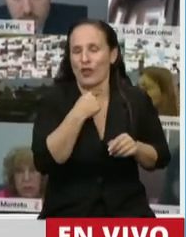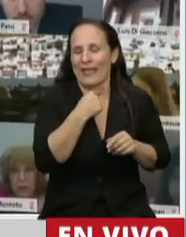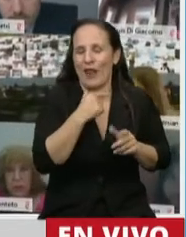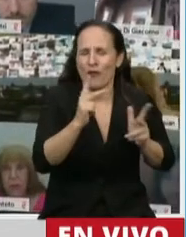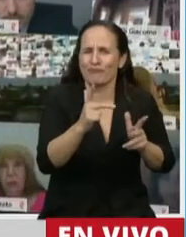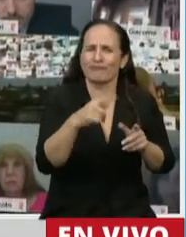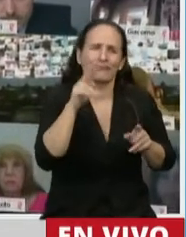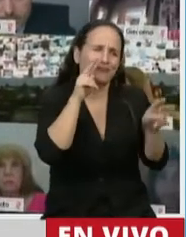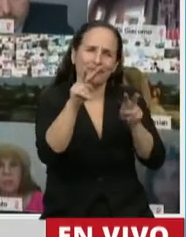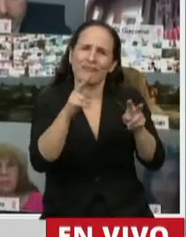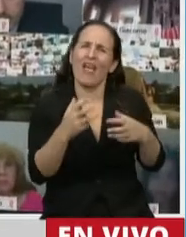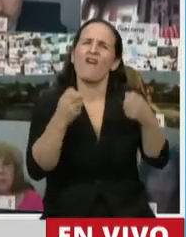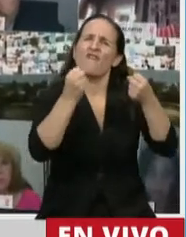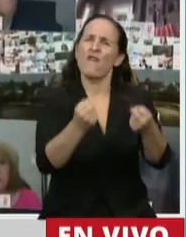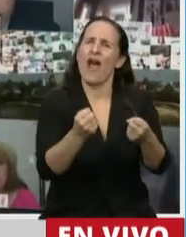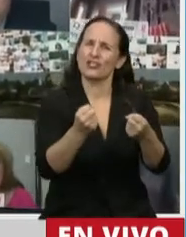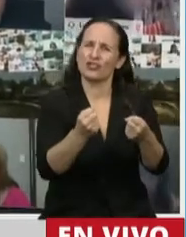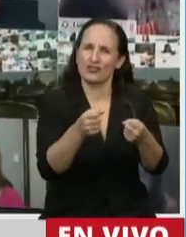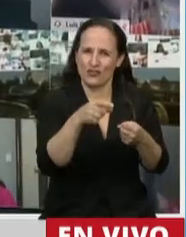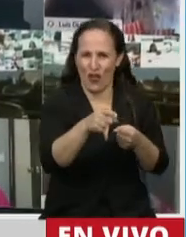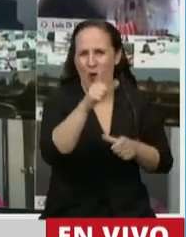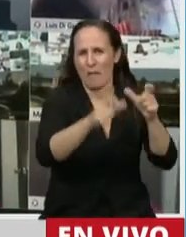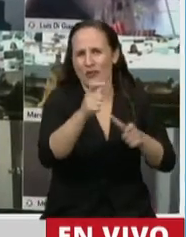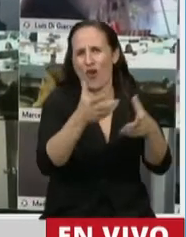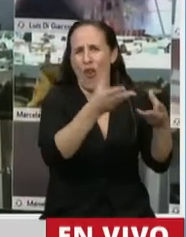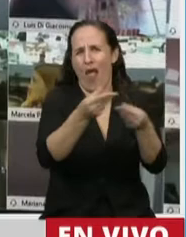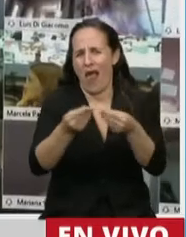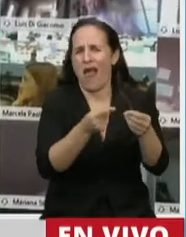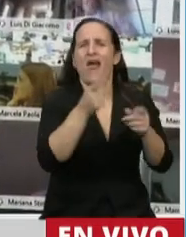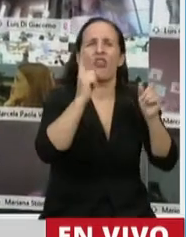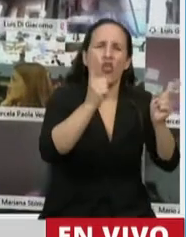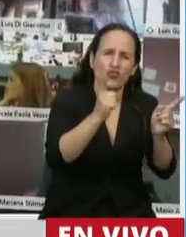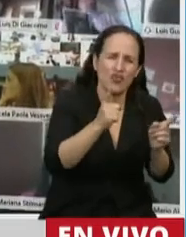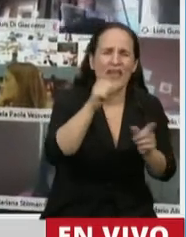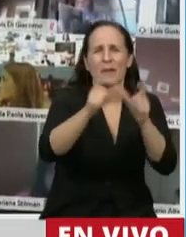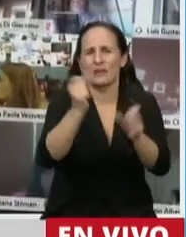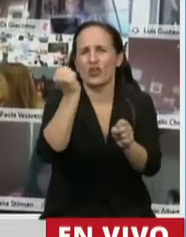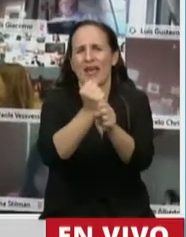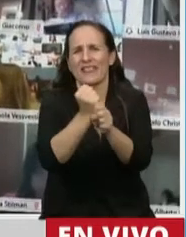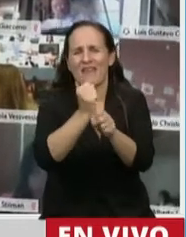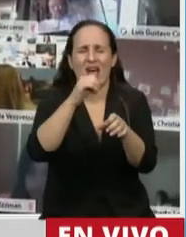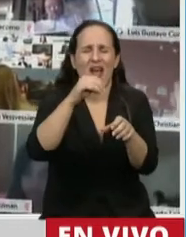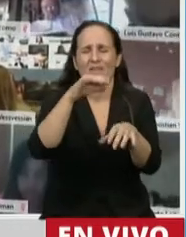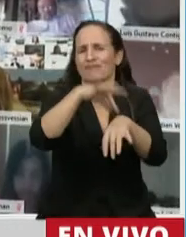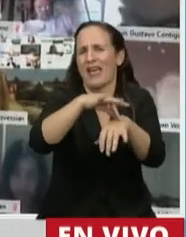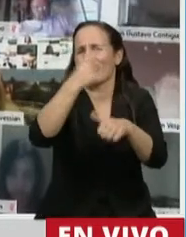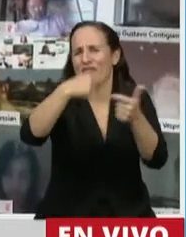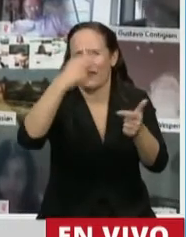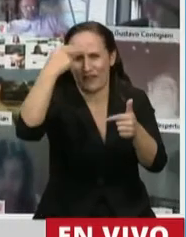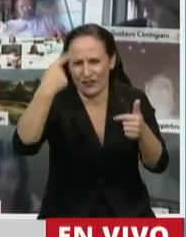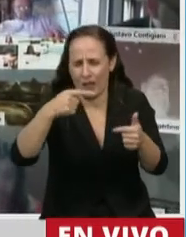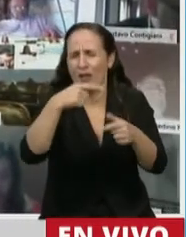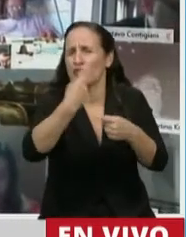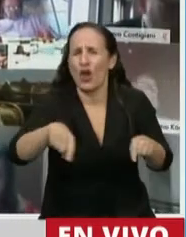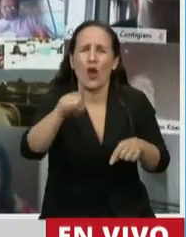todo el esfuerzo solidario que están haciendo los docentes, los trabajadores de la salud, y todos los voluntarios